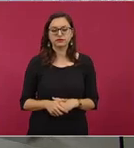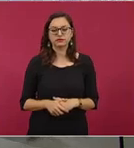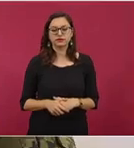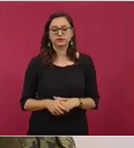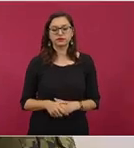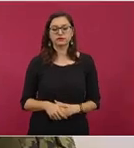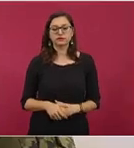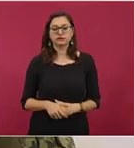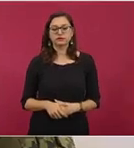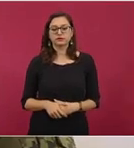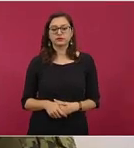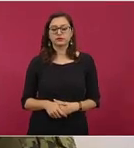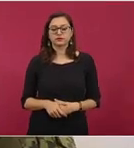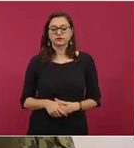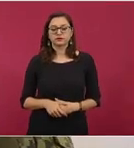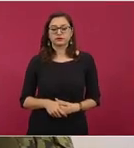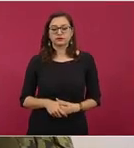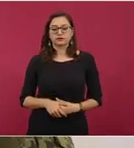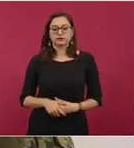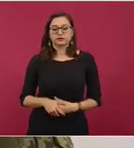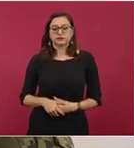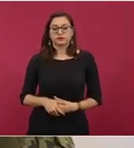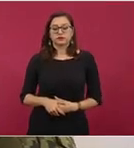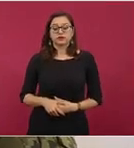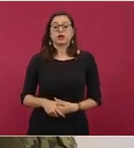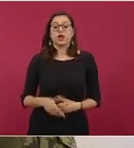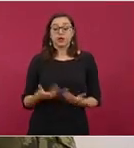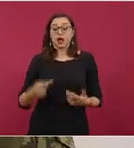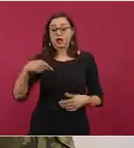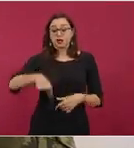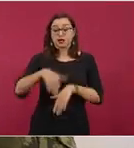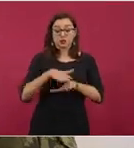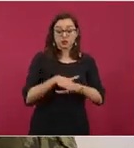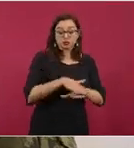kilómetros y medio de pista